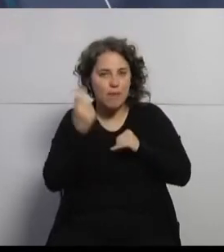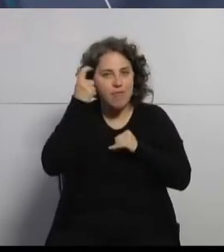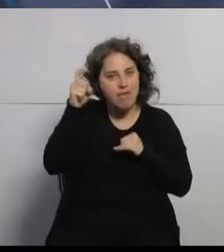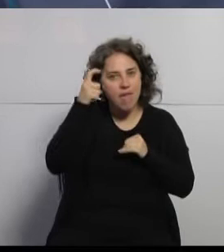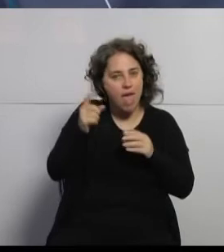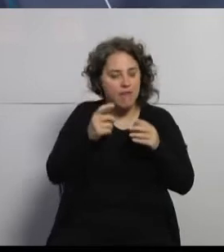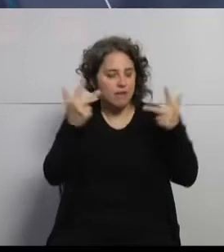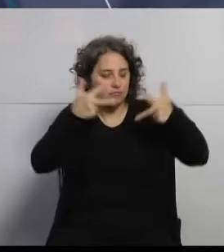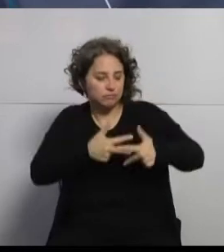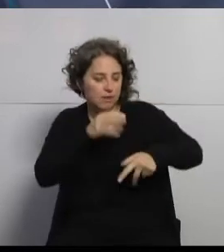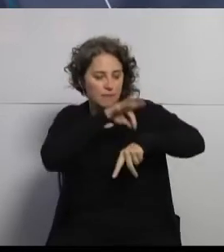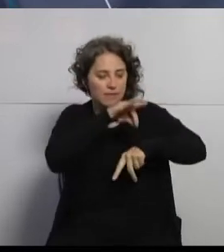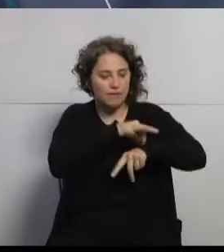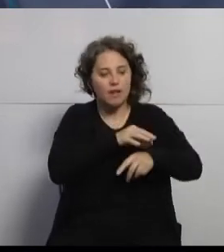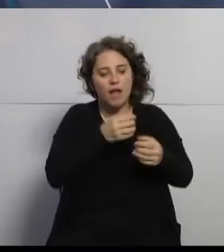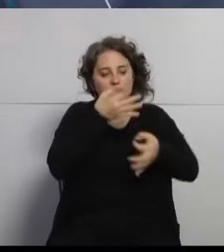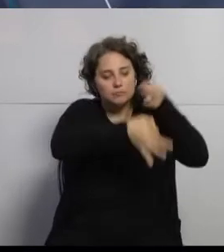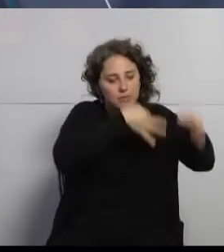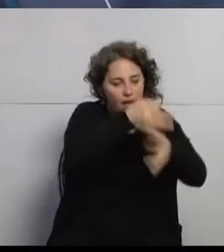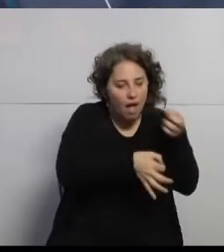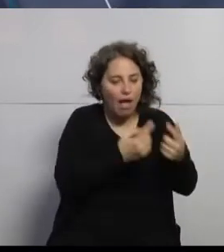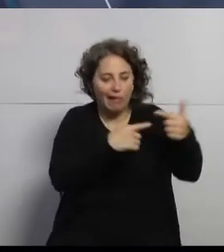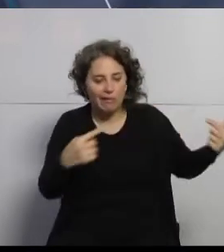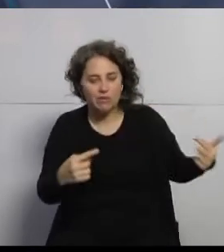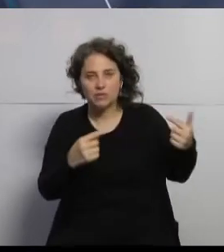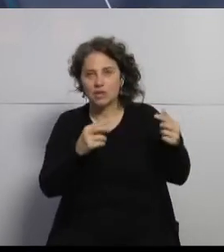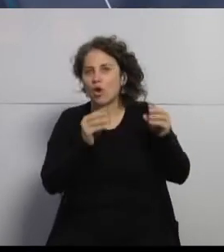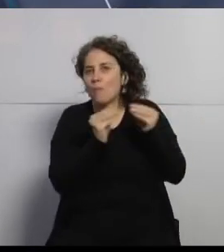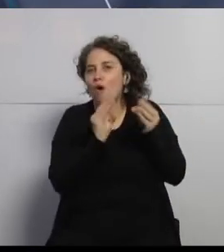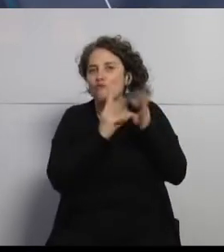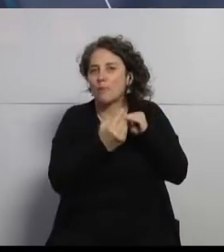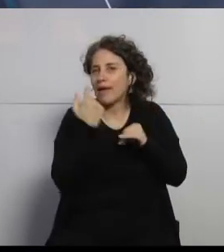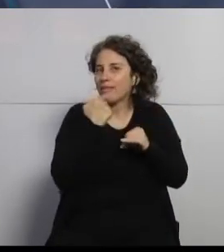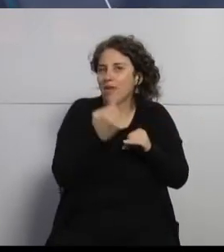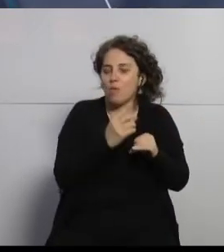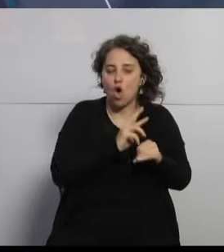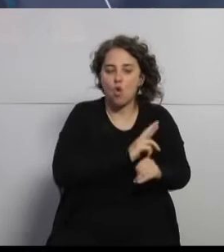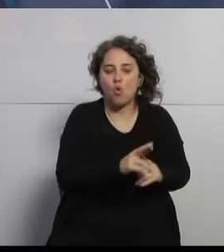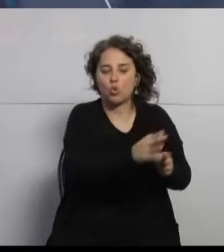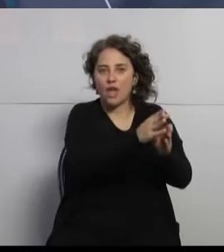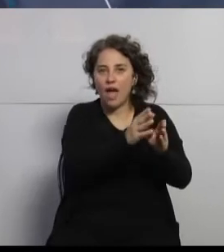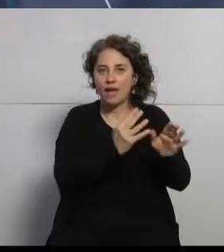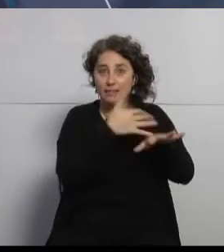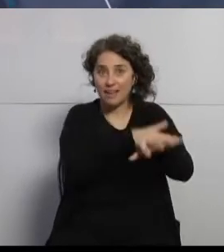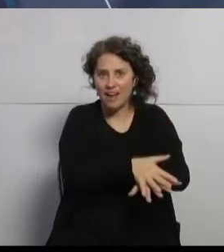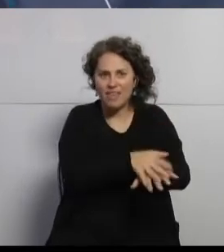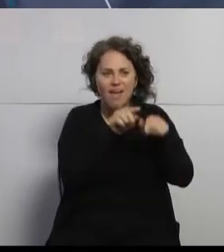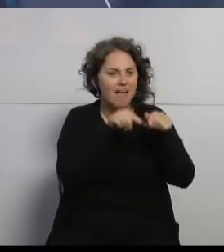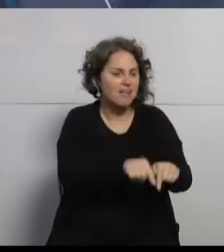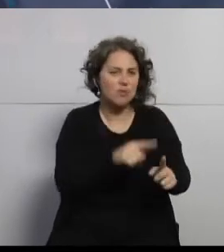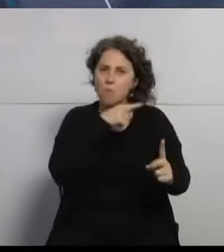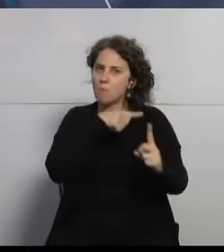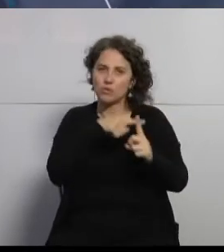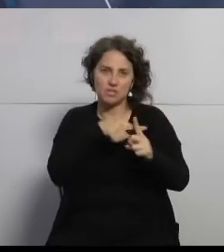telemedicina teleorientación para coberturas como ruta integrada es digamos una de las capacidades que hemos experimentado en la